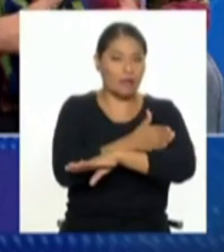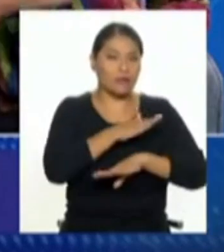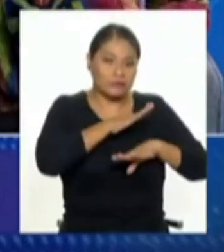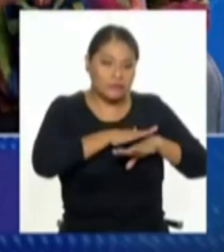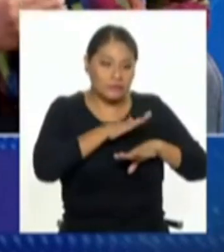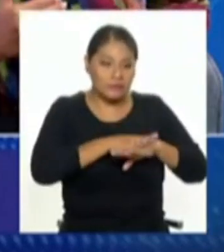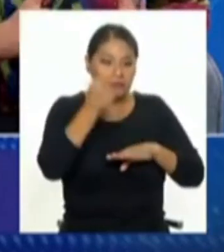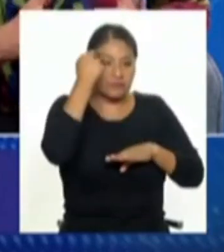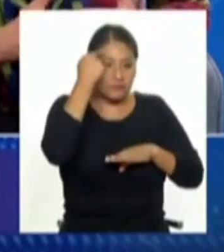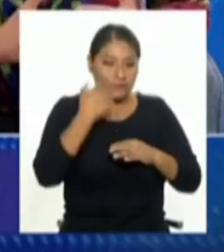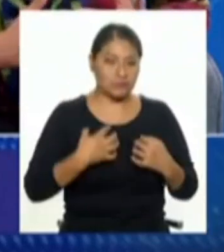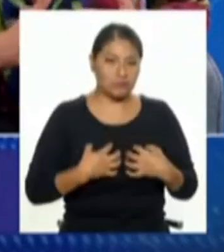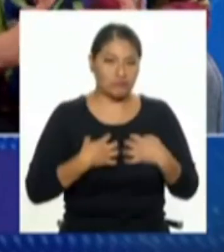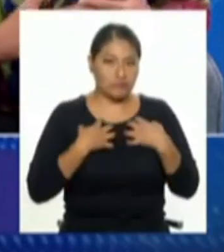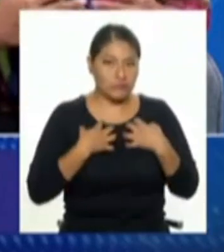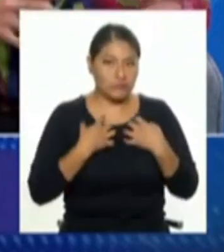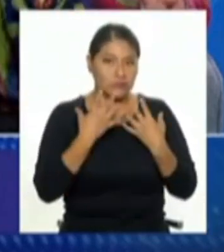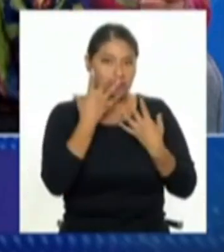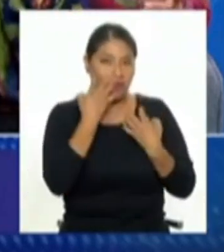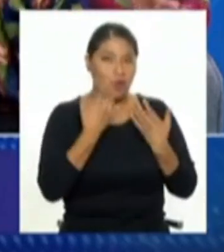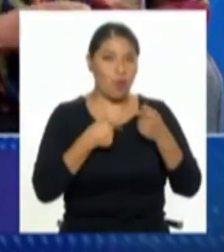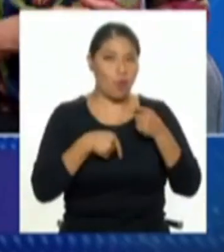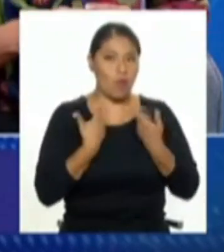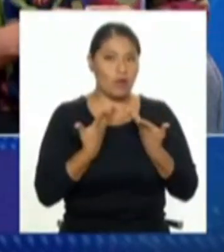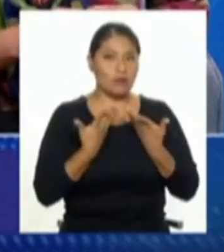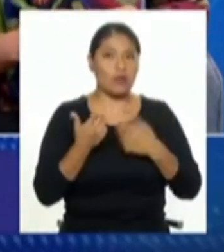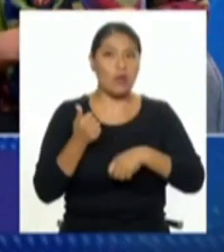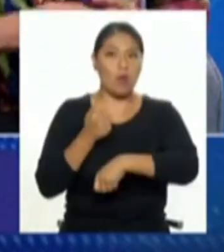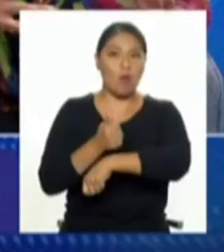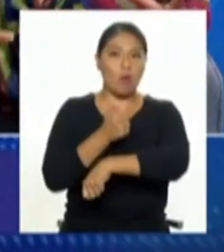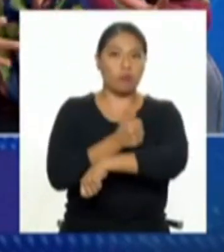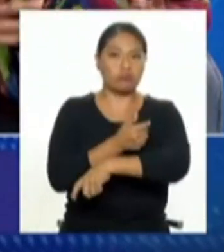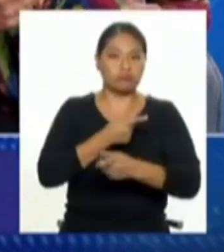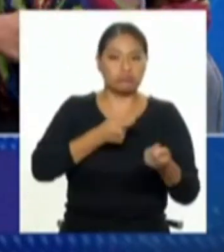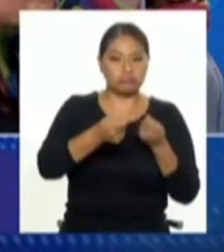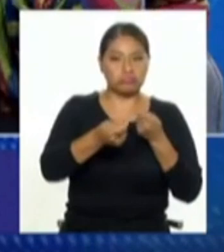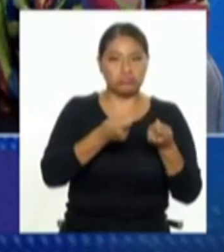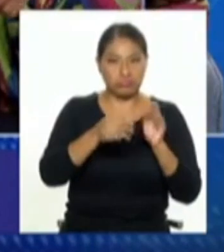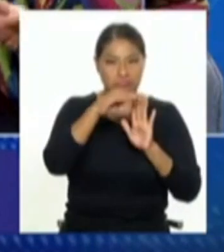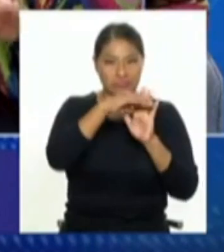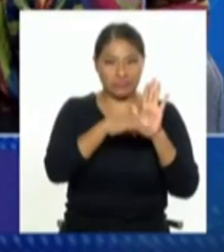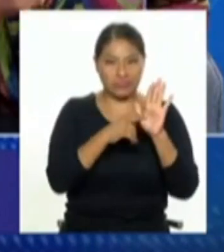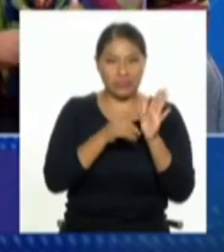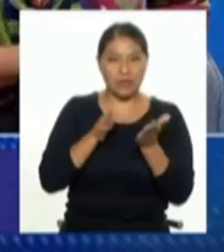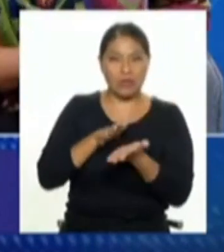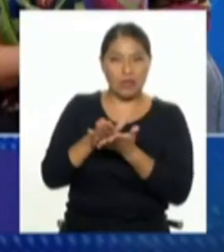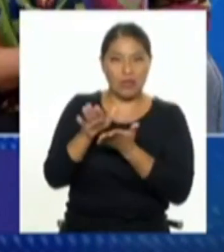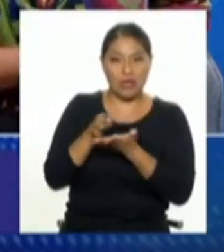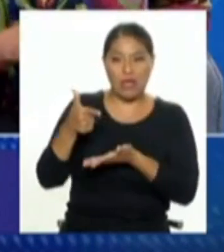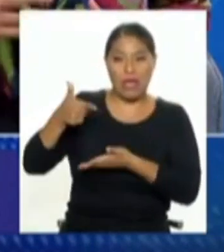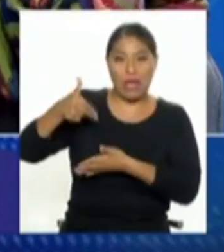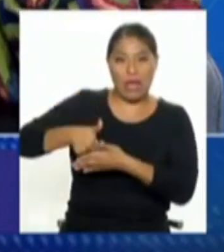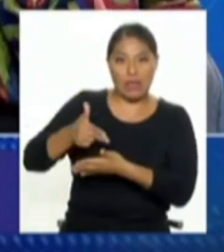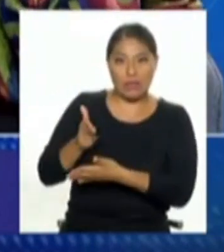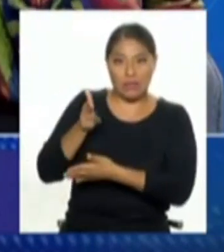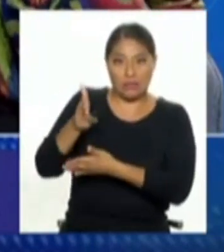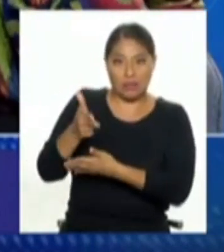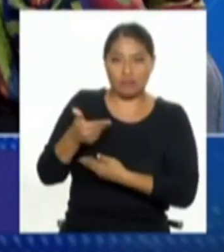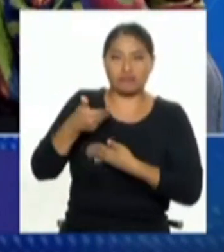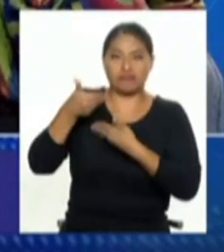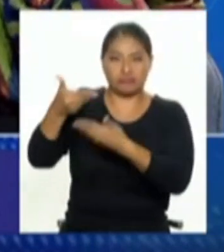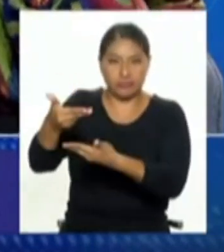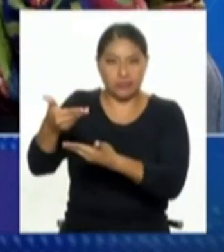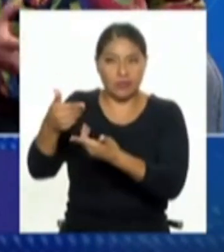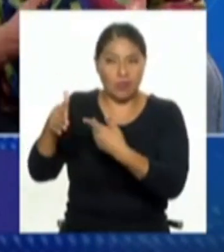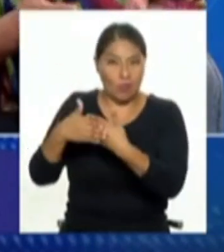si se levantan o no las barreras administrativas o en todo caso los requisitos para entregarle a una persona el arma. Pero además, como